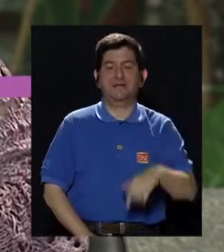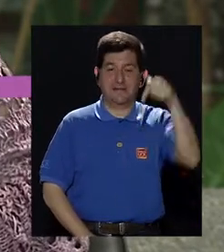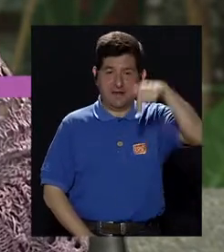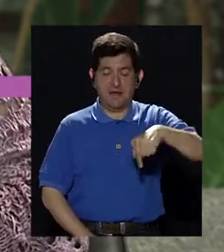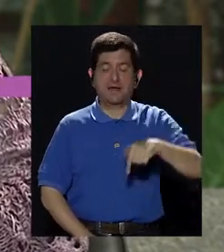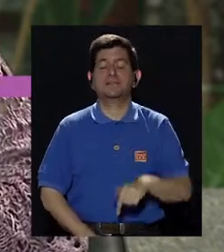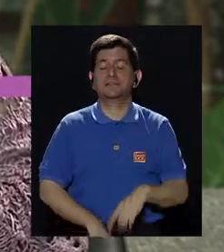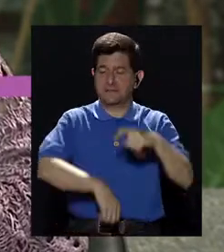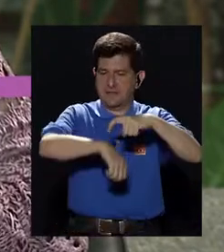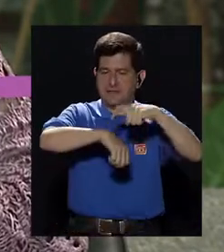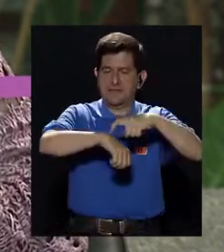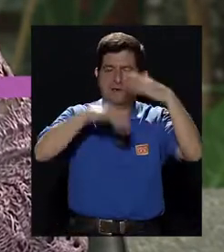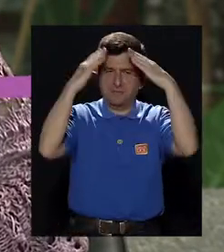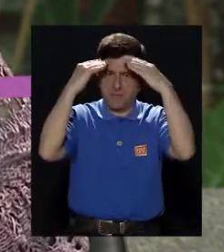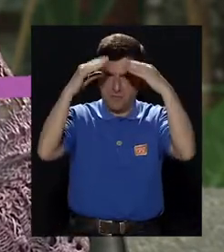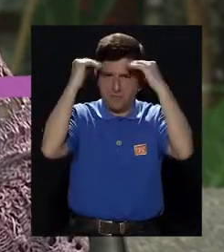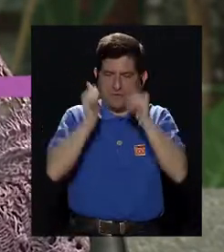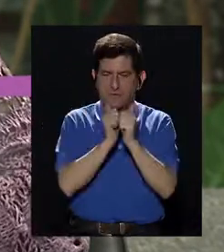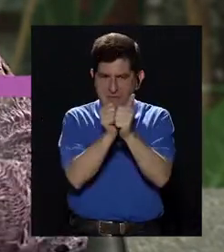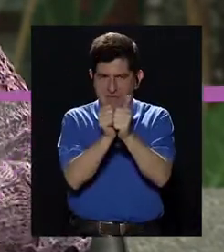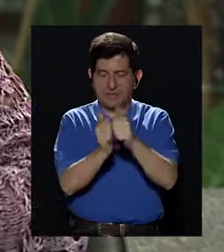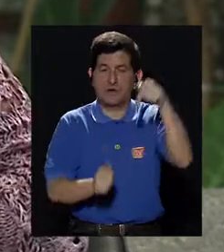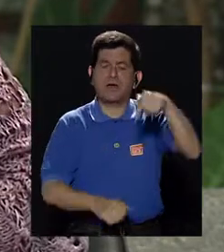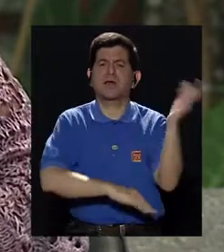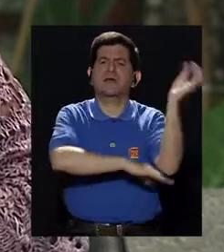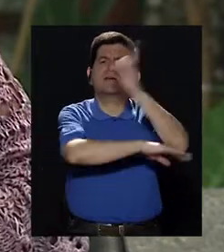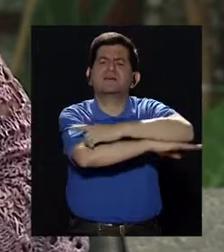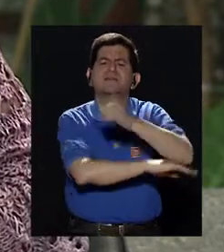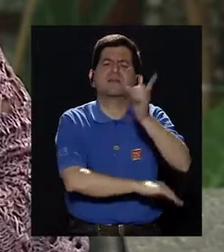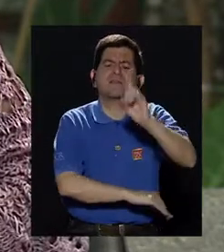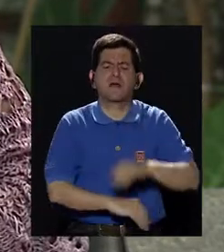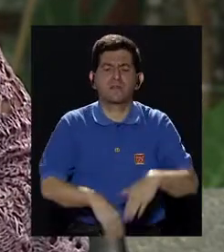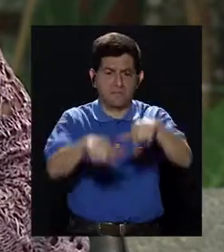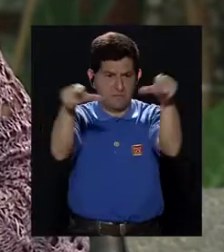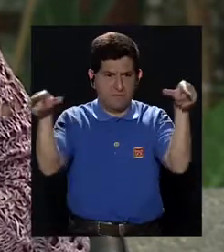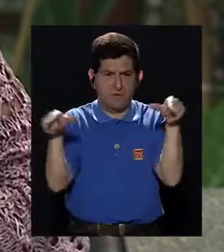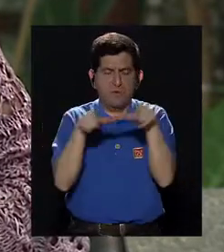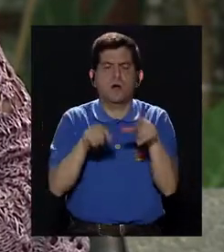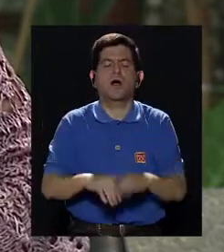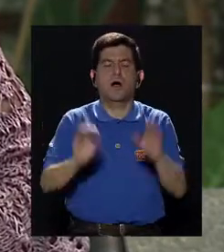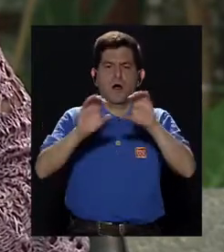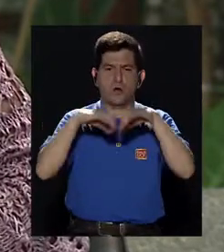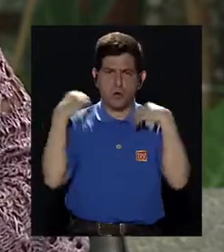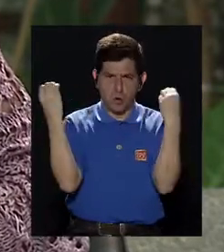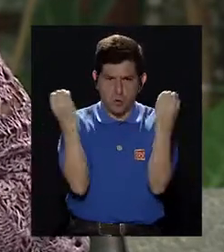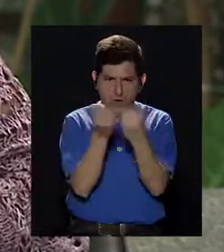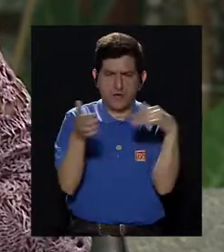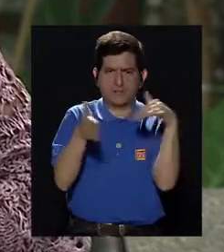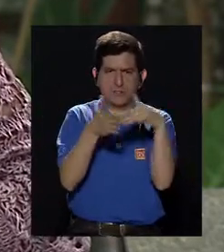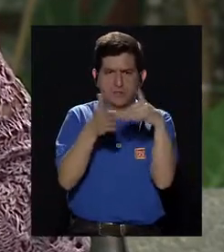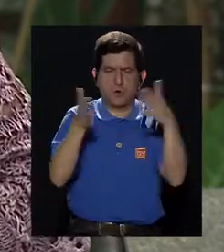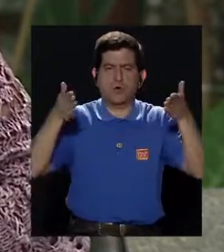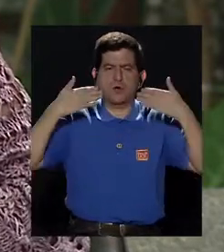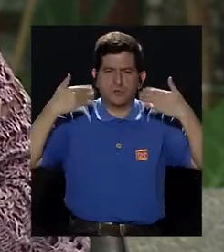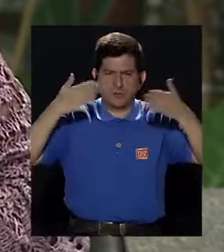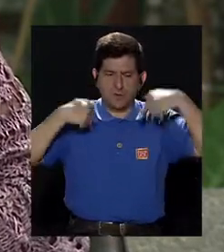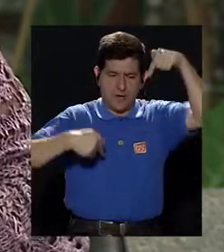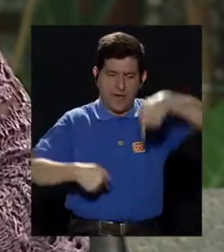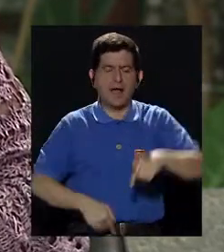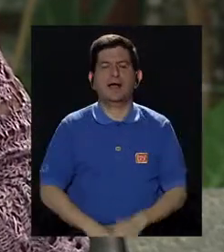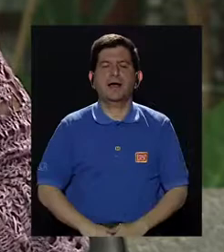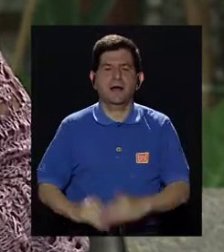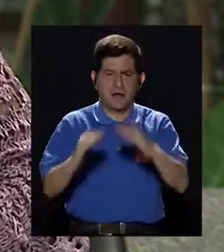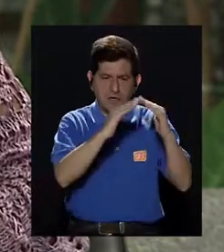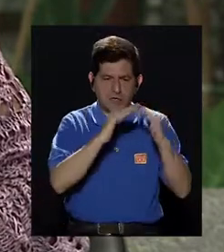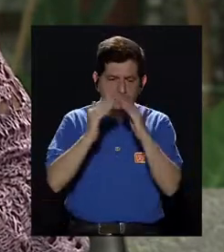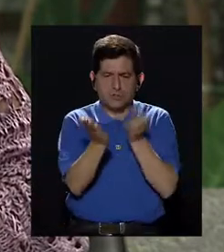ustedes durante estos minutos de información, nos encontramos el día de hoy desde las instalaciones de la Organización para Estudios Tropicales aquí en